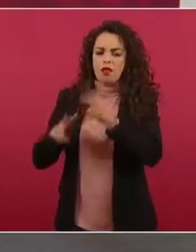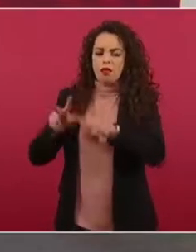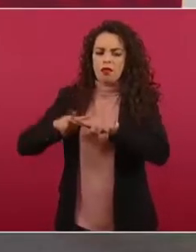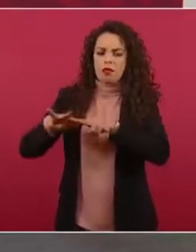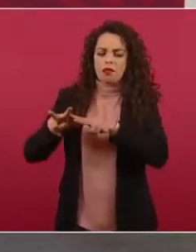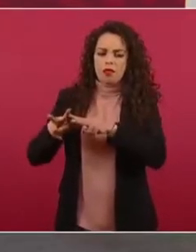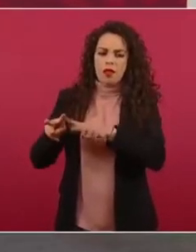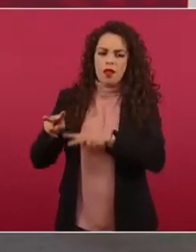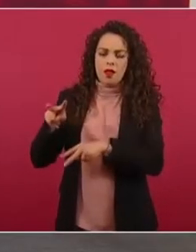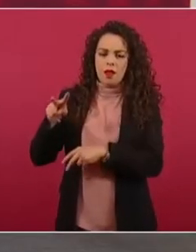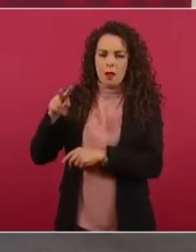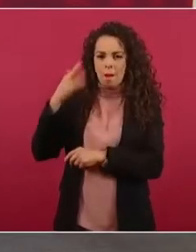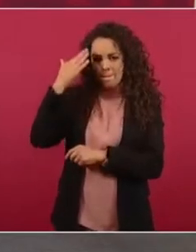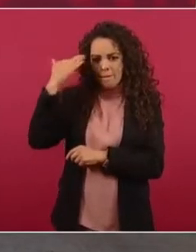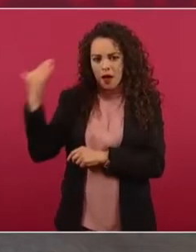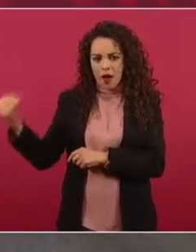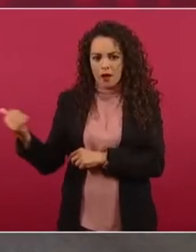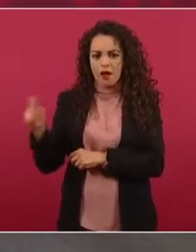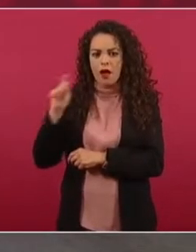tramo 5 Sur en Tulum,